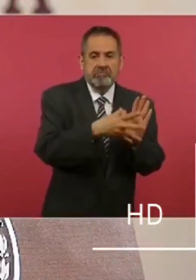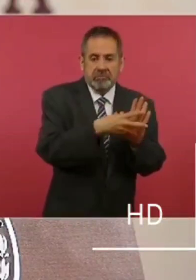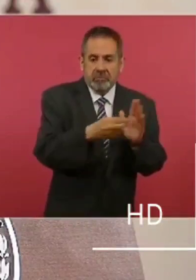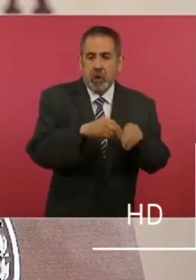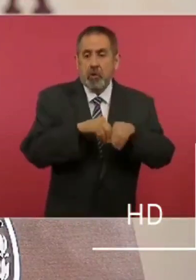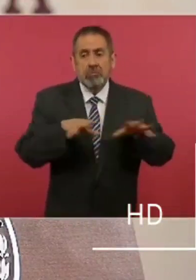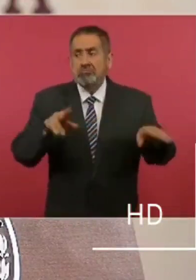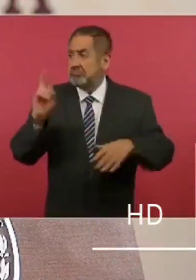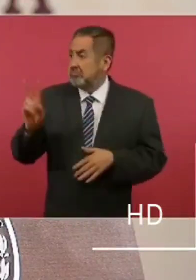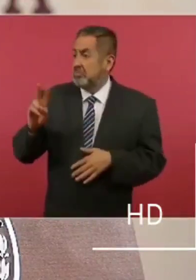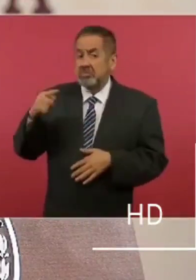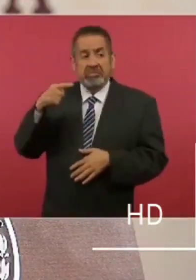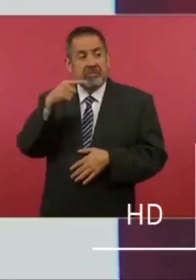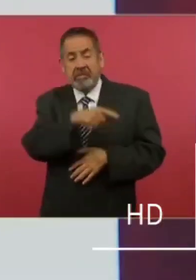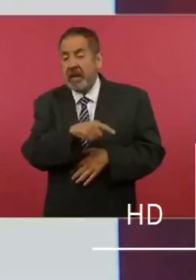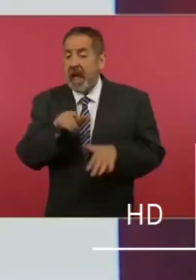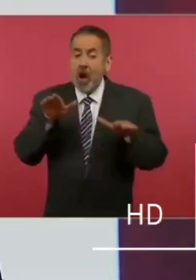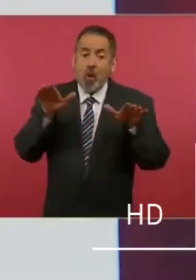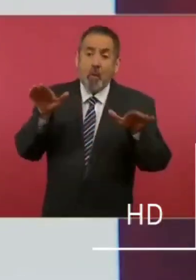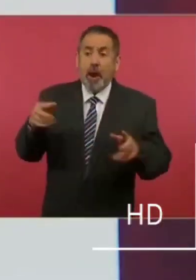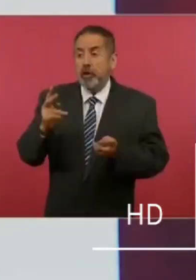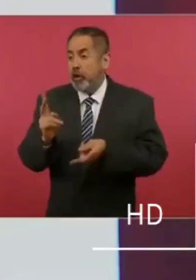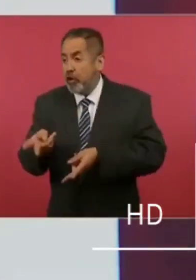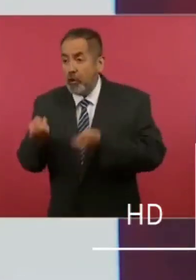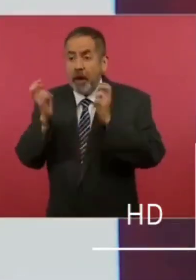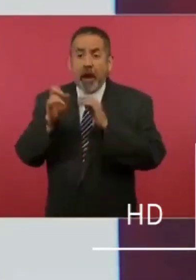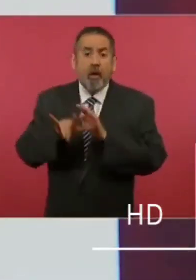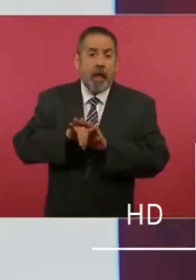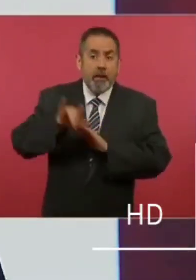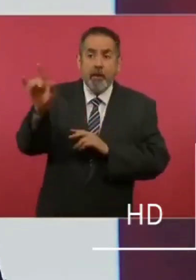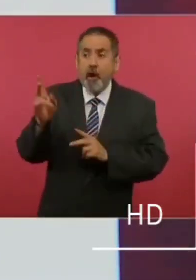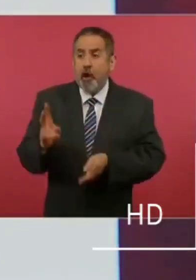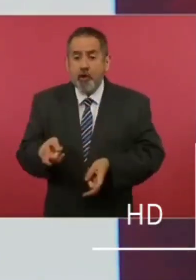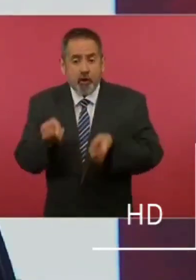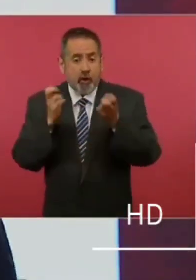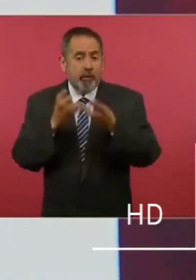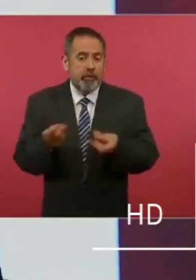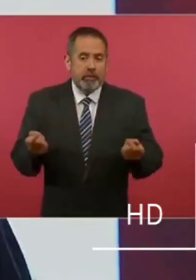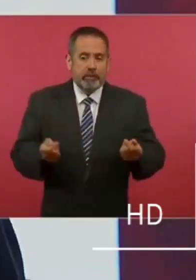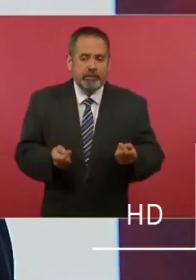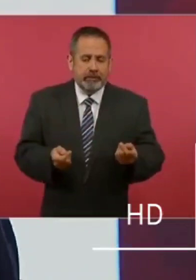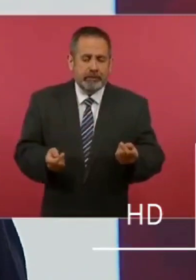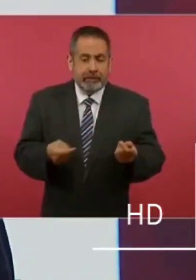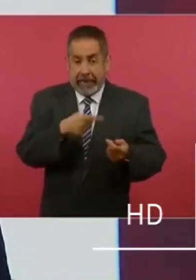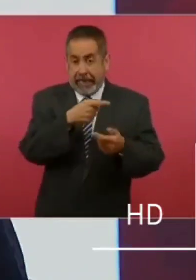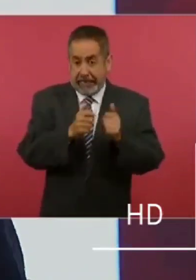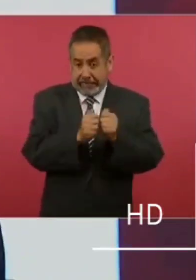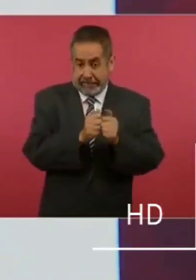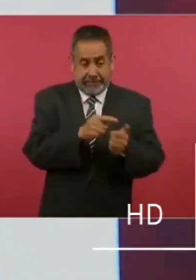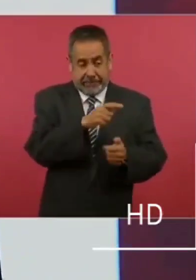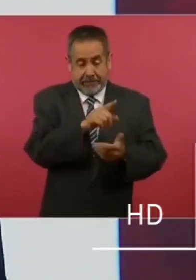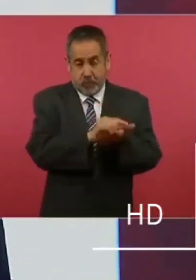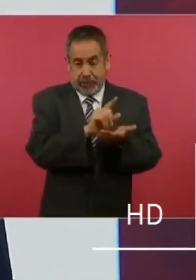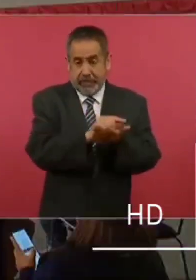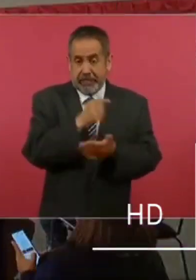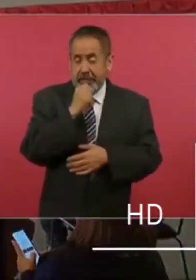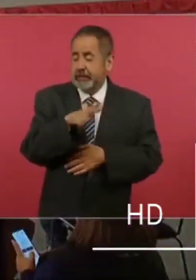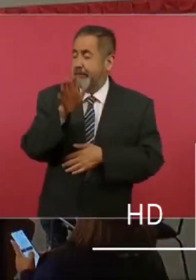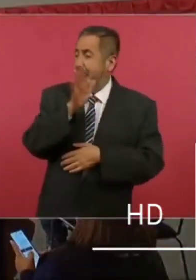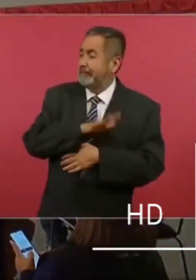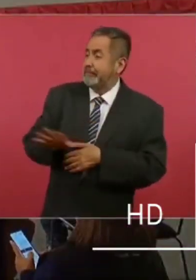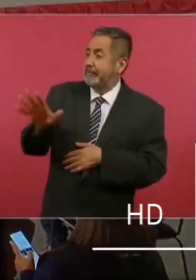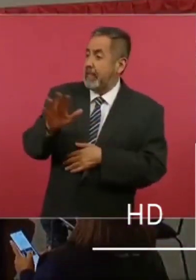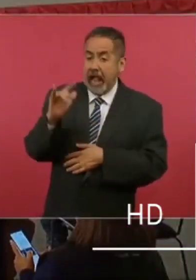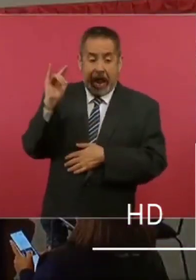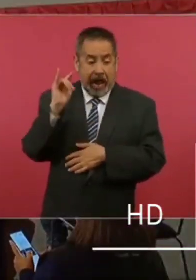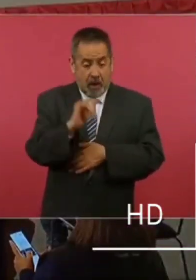internacional de la Ciudad de México y también escribió esto es algo insólito se robaron un avión del aeropuerto